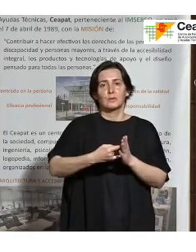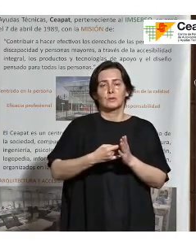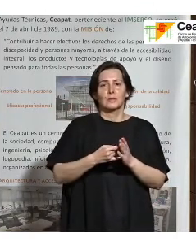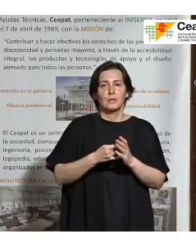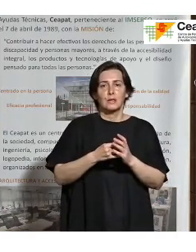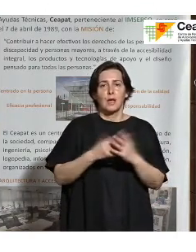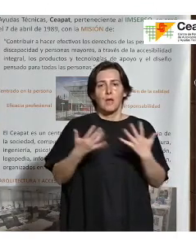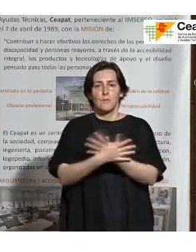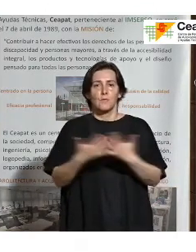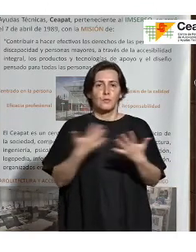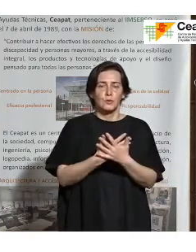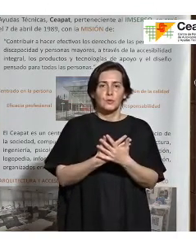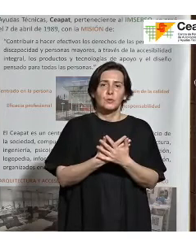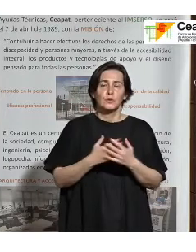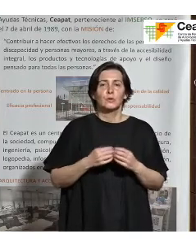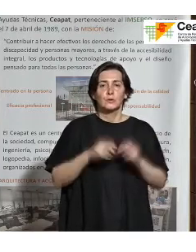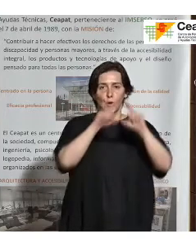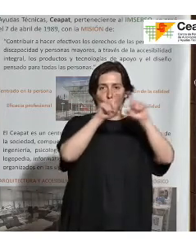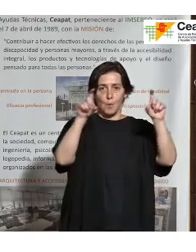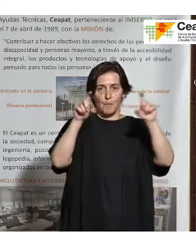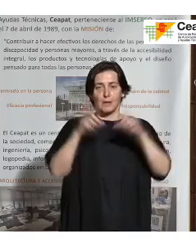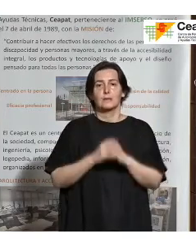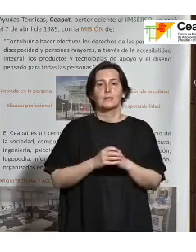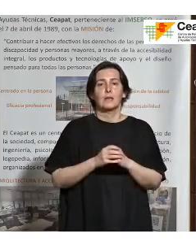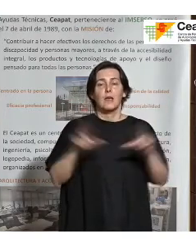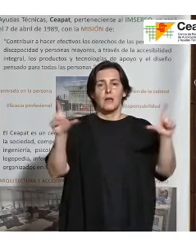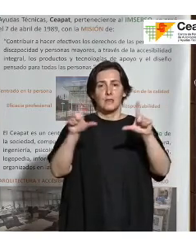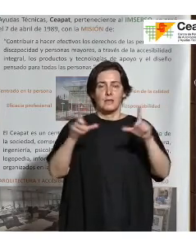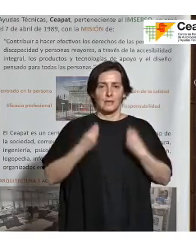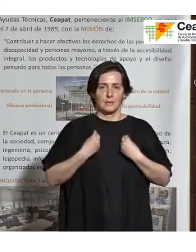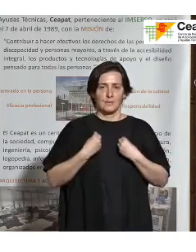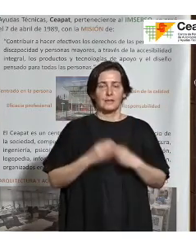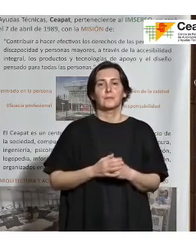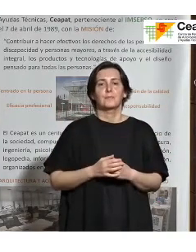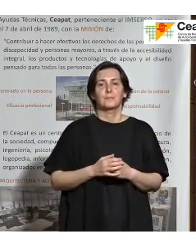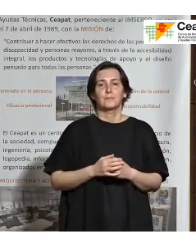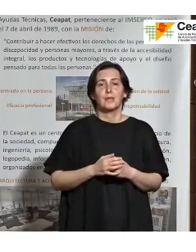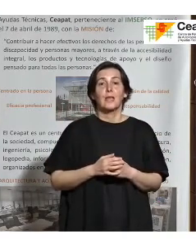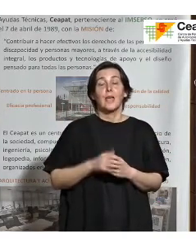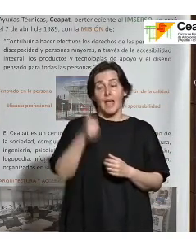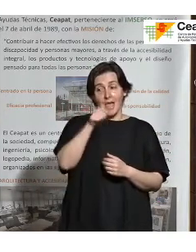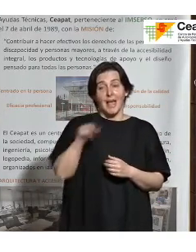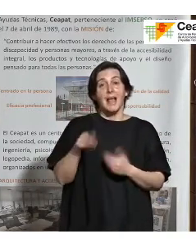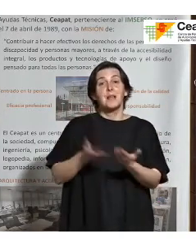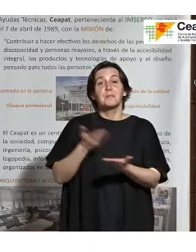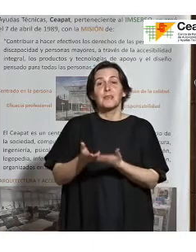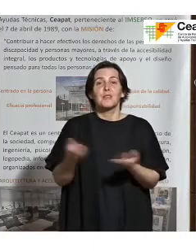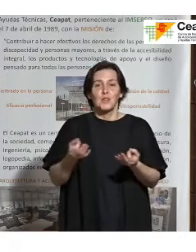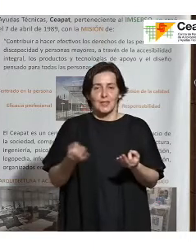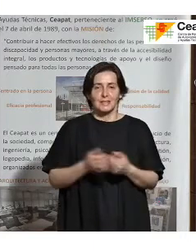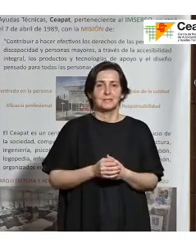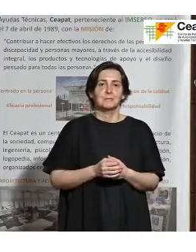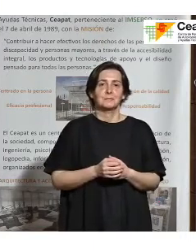fusión que se realizó con la compañía Televida. ¿Y qué le hemos pedido a Ricardo? Pues le hemos pedido una breve